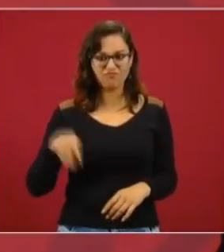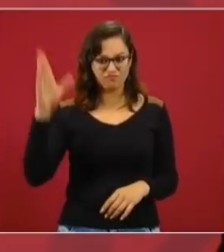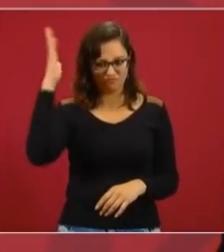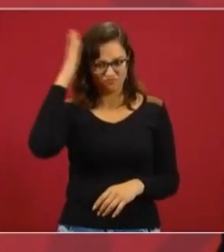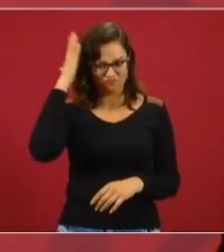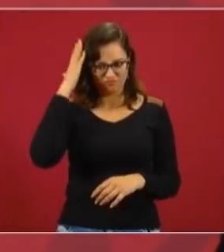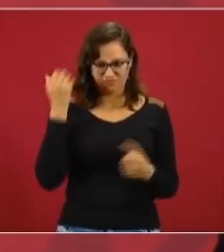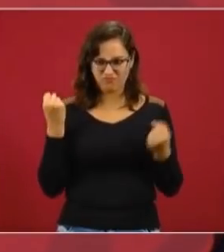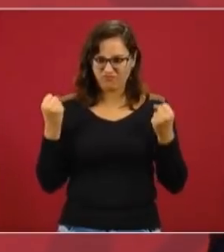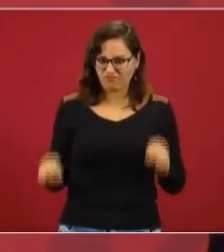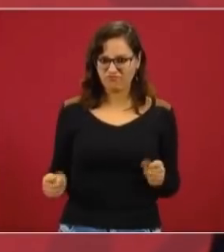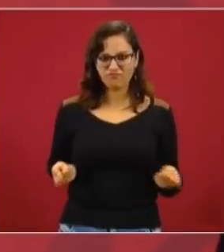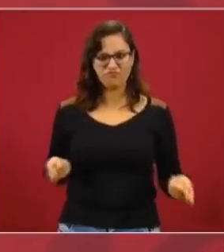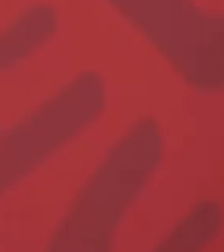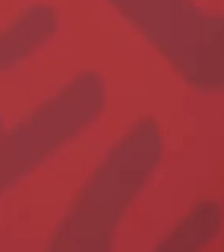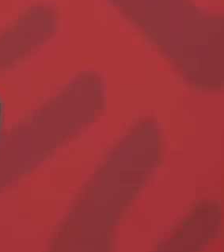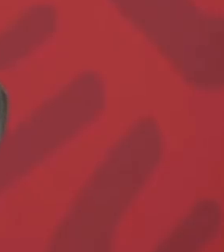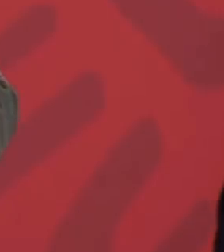se…